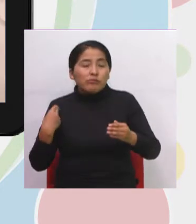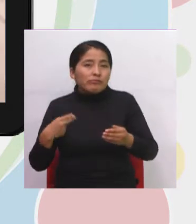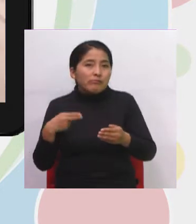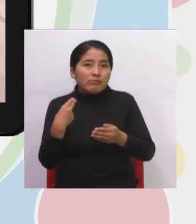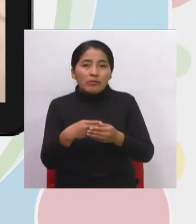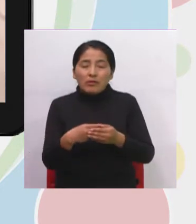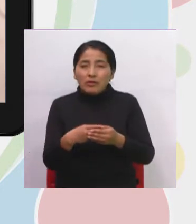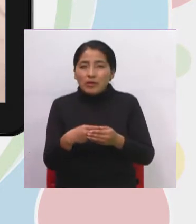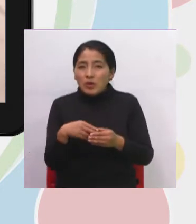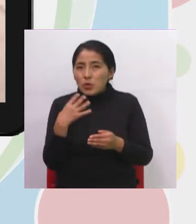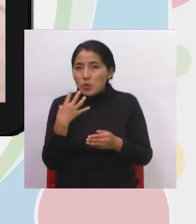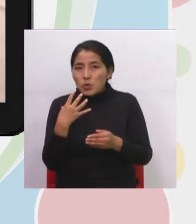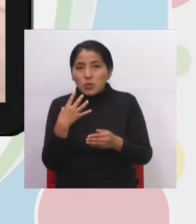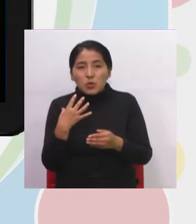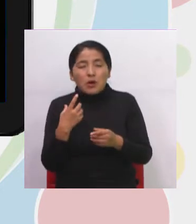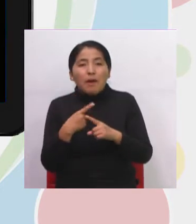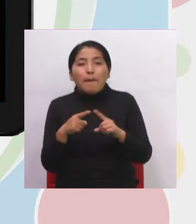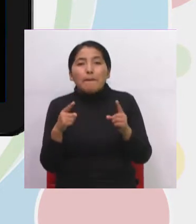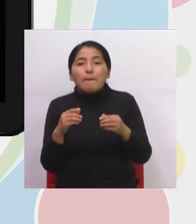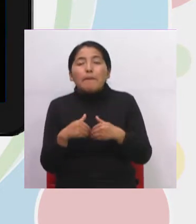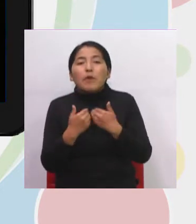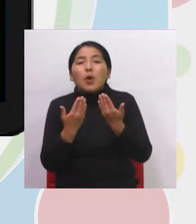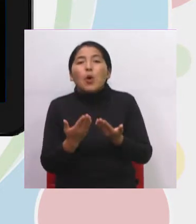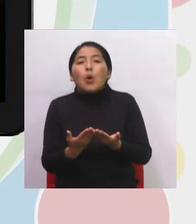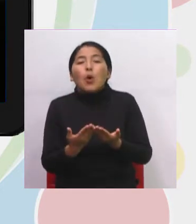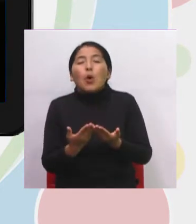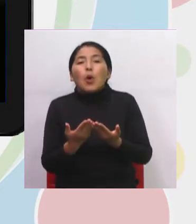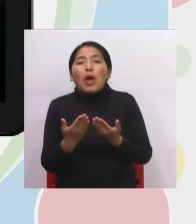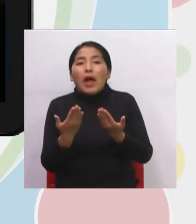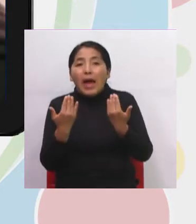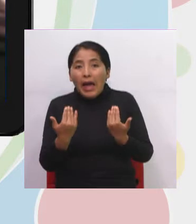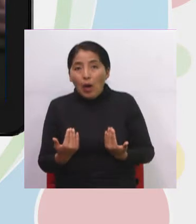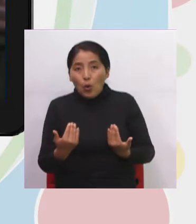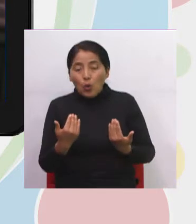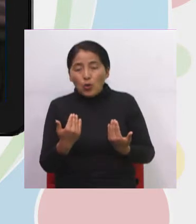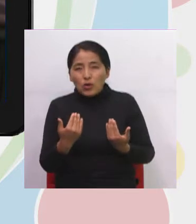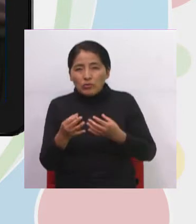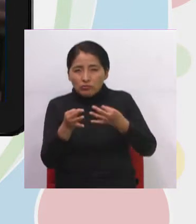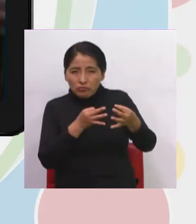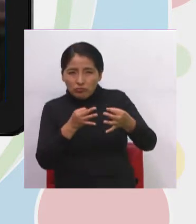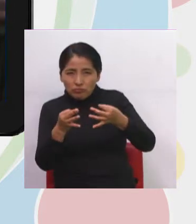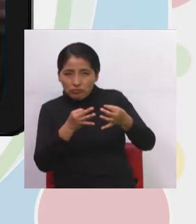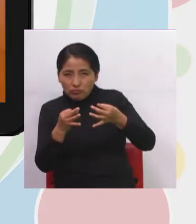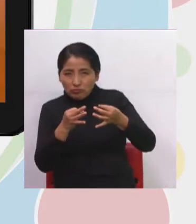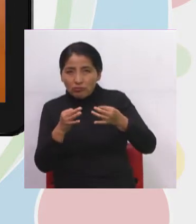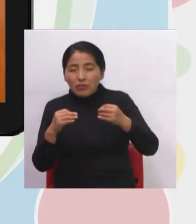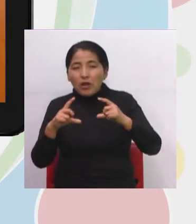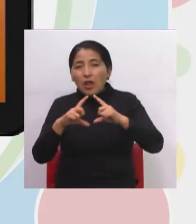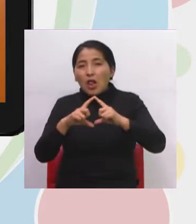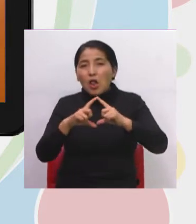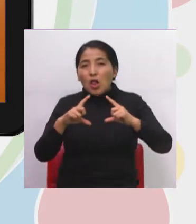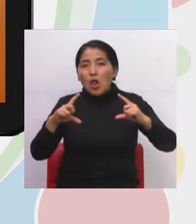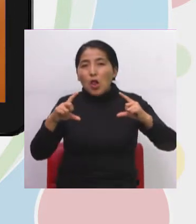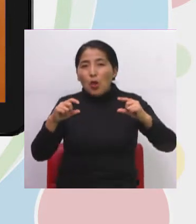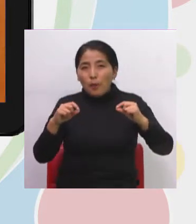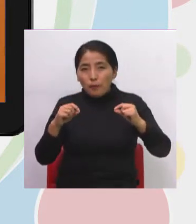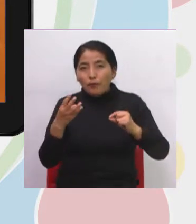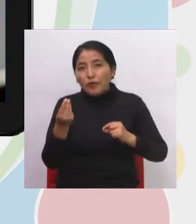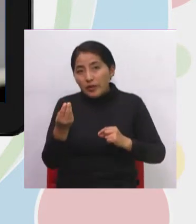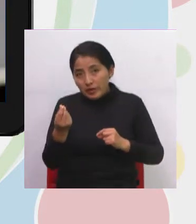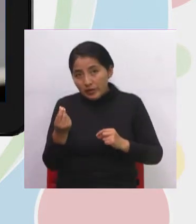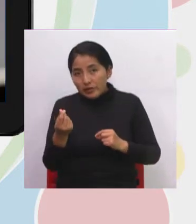Pero, como estamos hablando acerca de las monedas, de los billetes, les puedo decir como información,